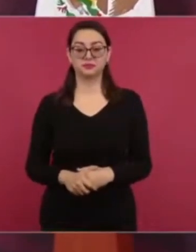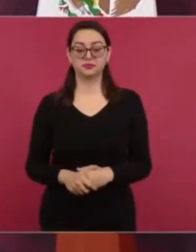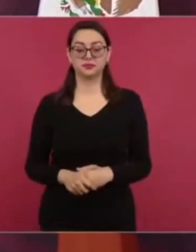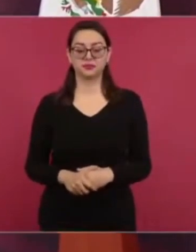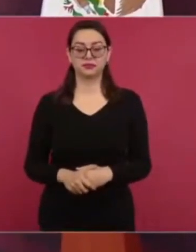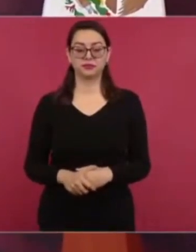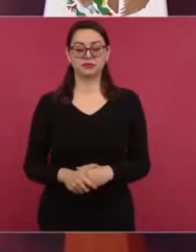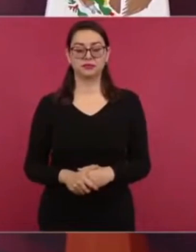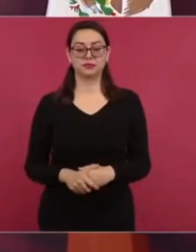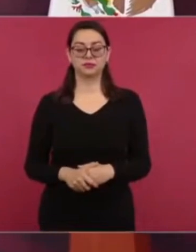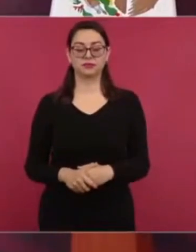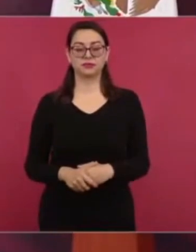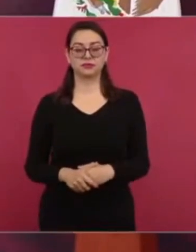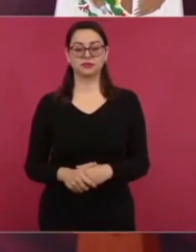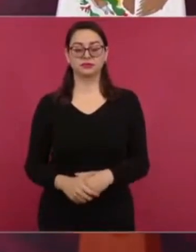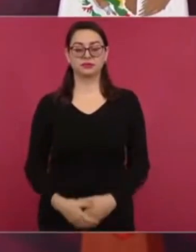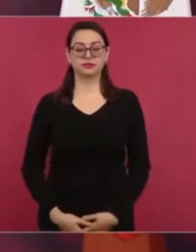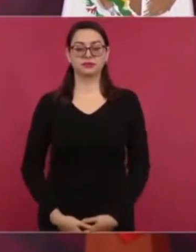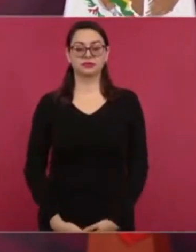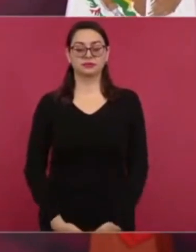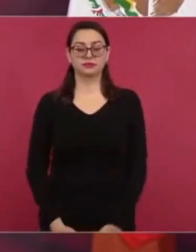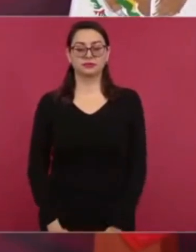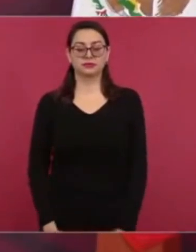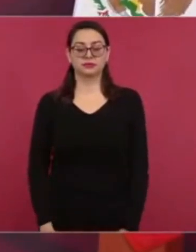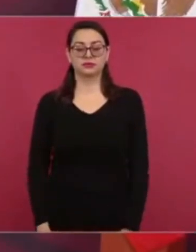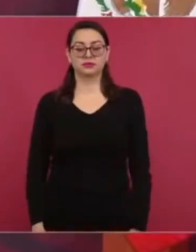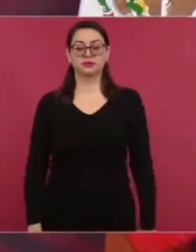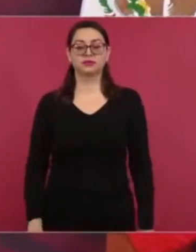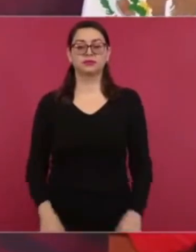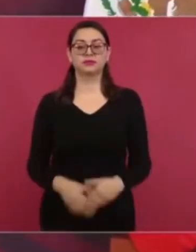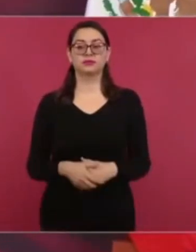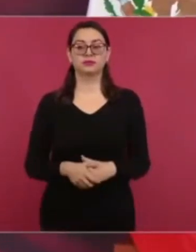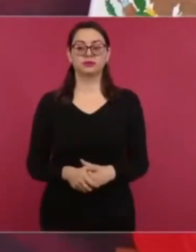¿Cómo en un caso tan grave